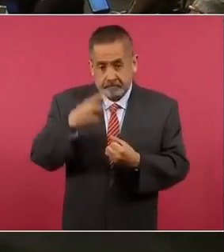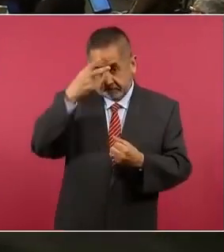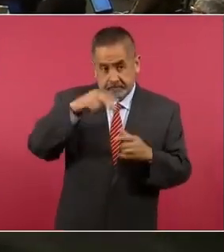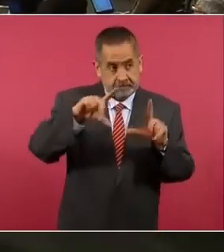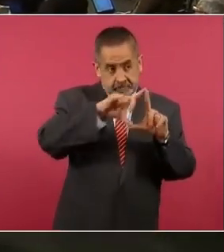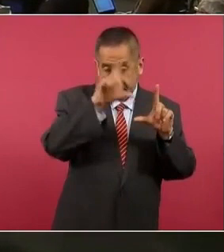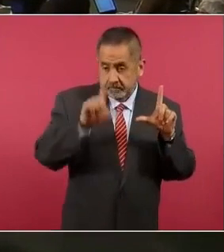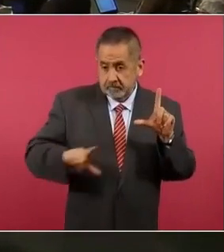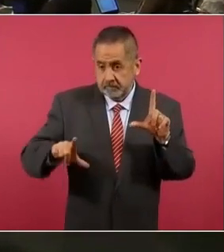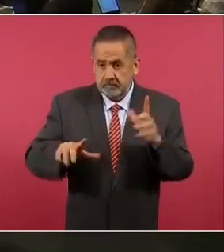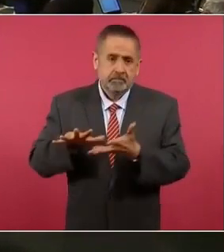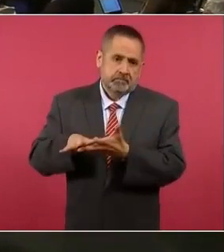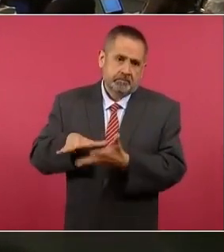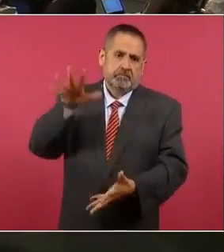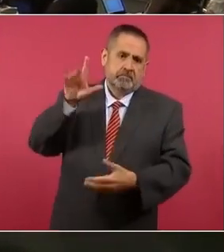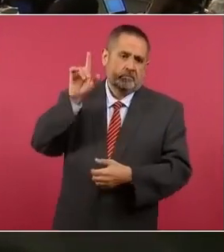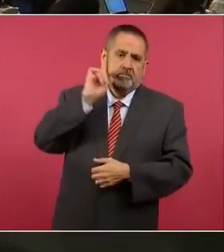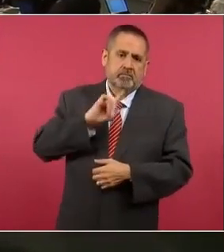los hombres.